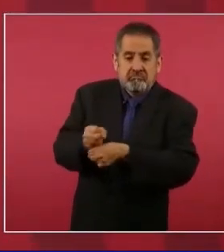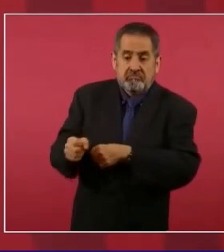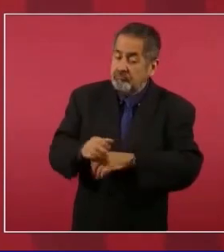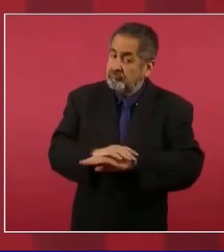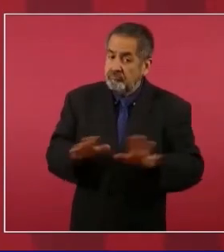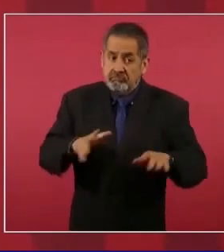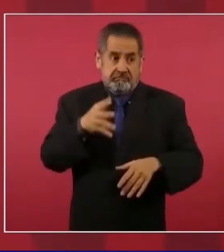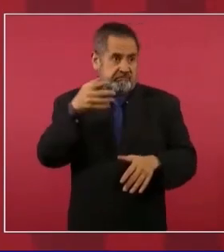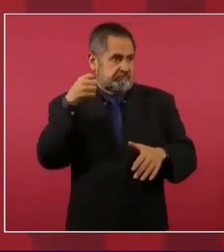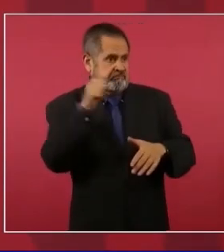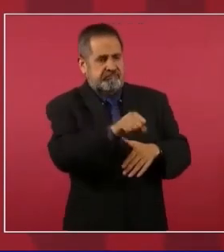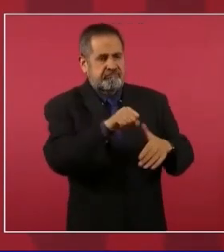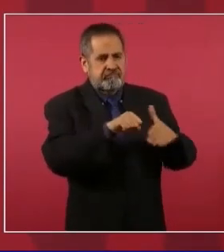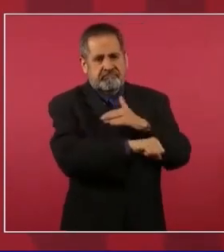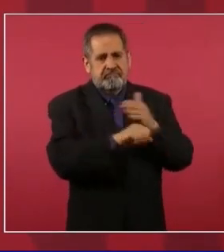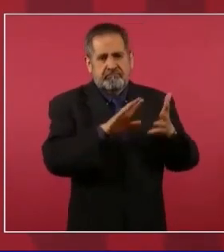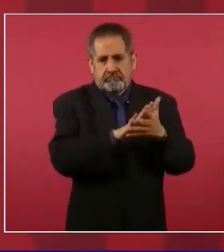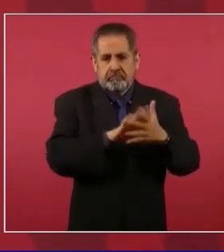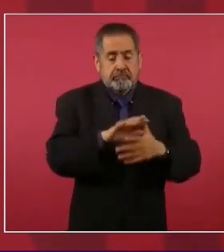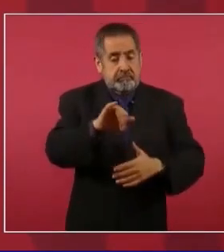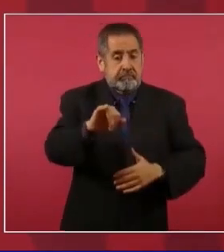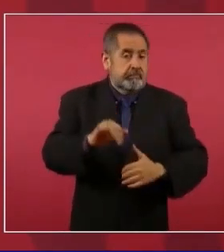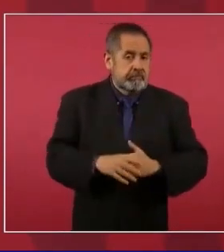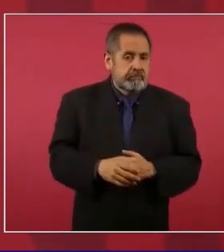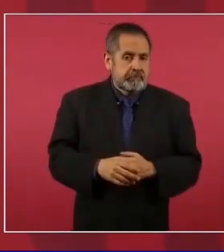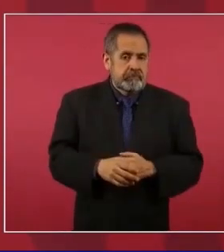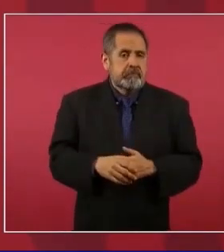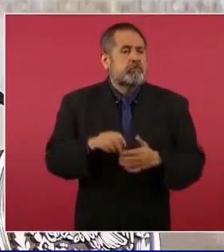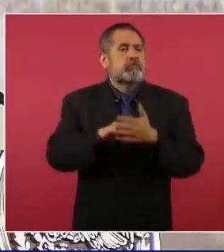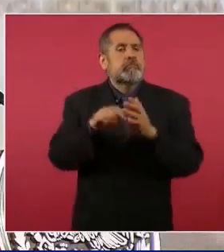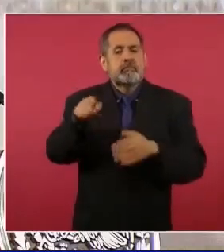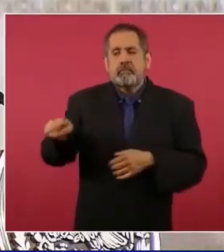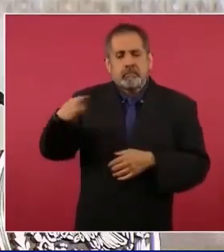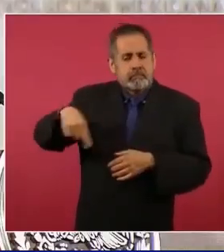como estaban pescando.